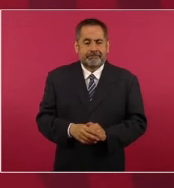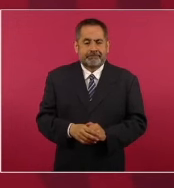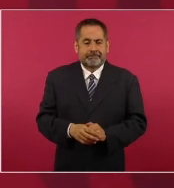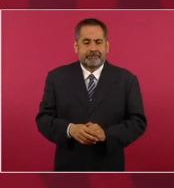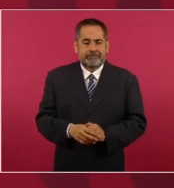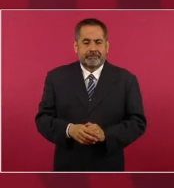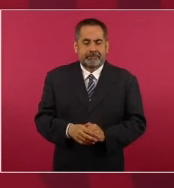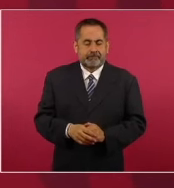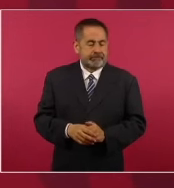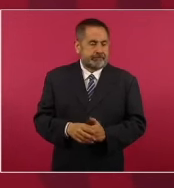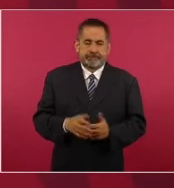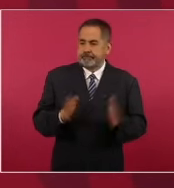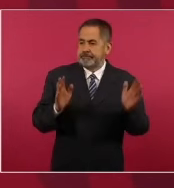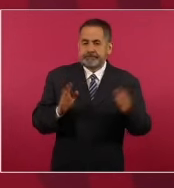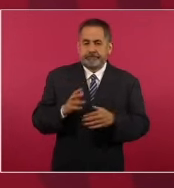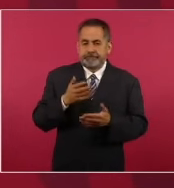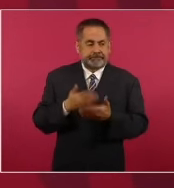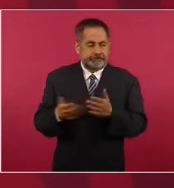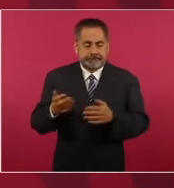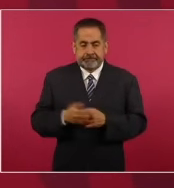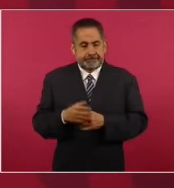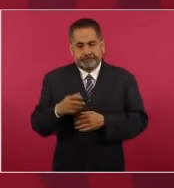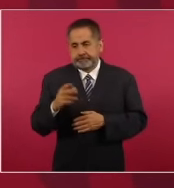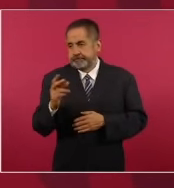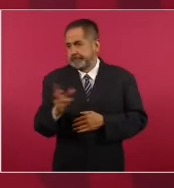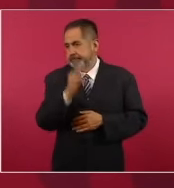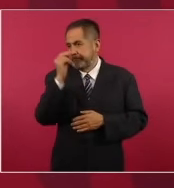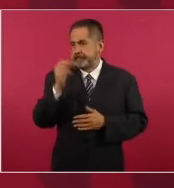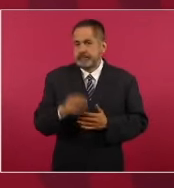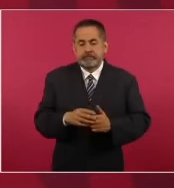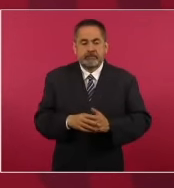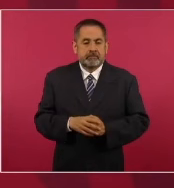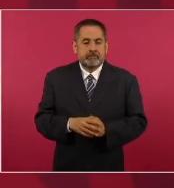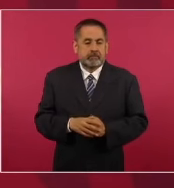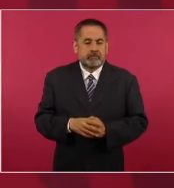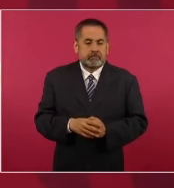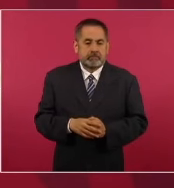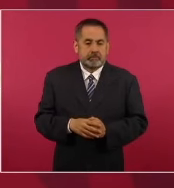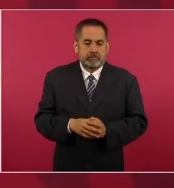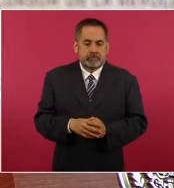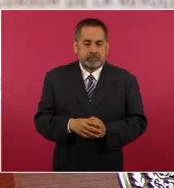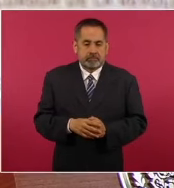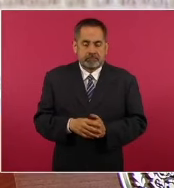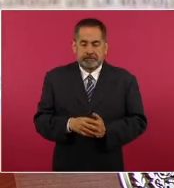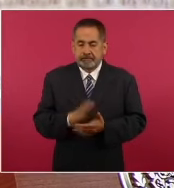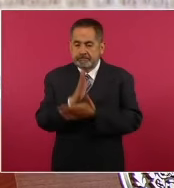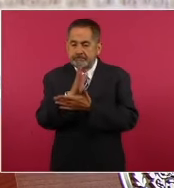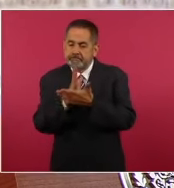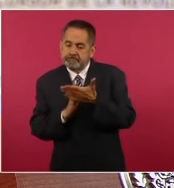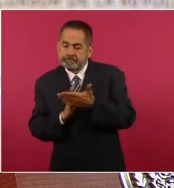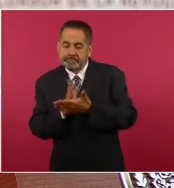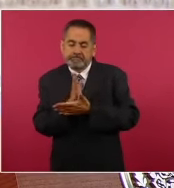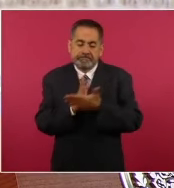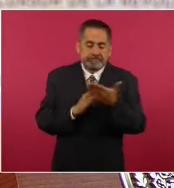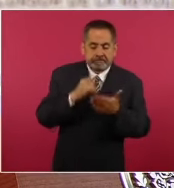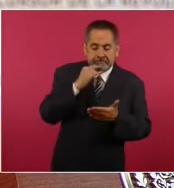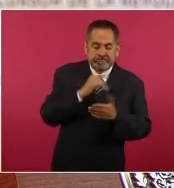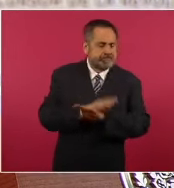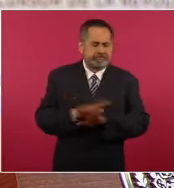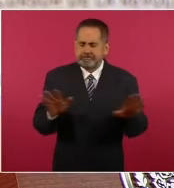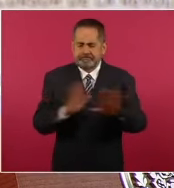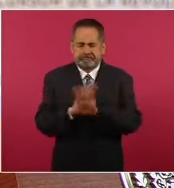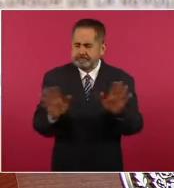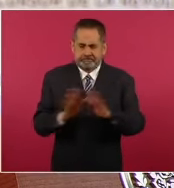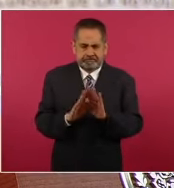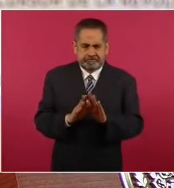y que ahora pues no, no hay medias tintas, porque así son los procesos de